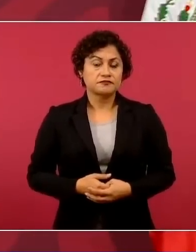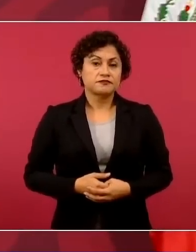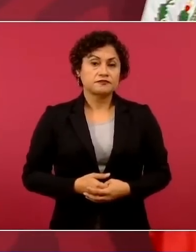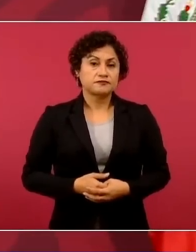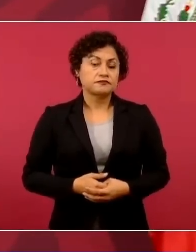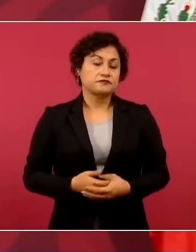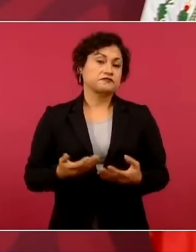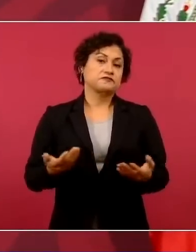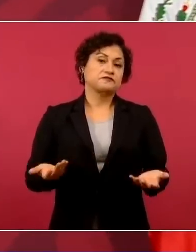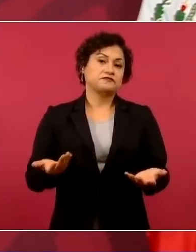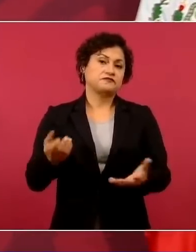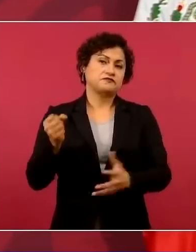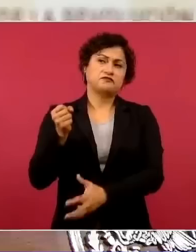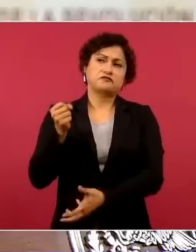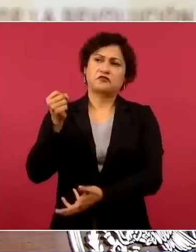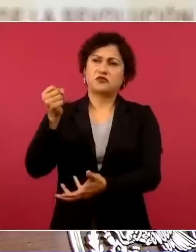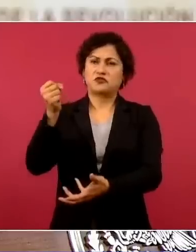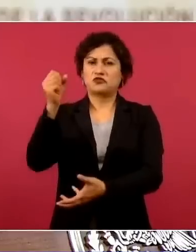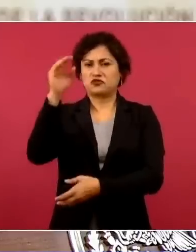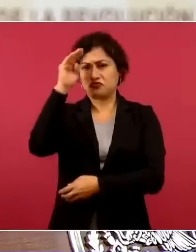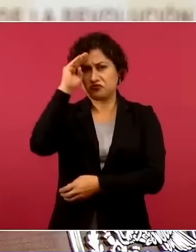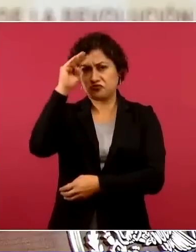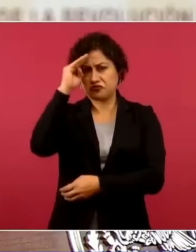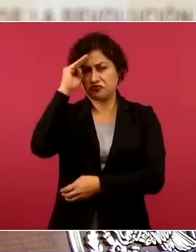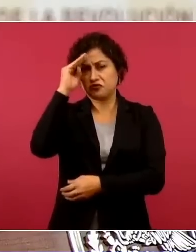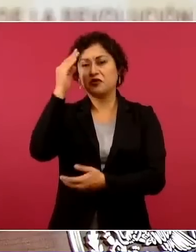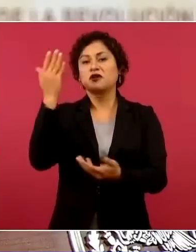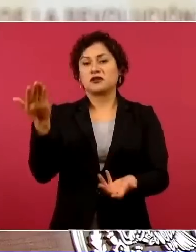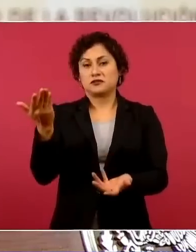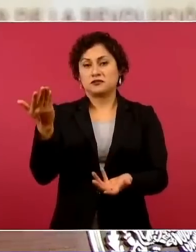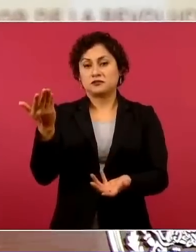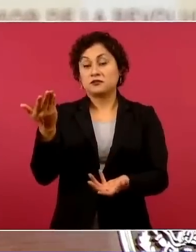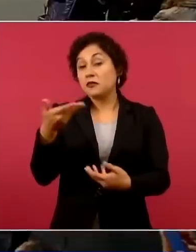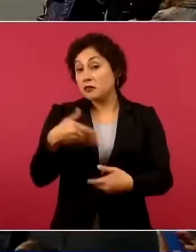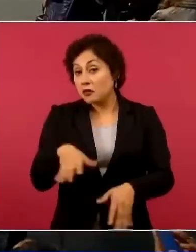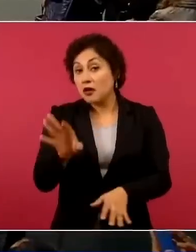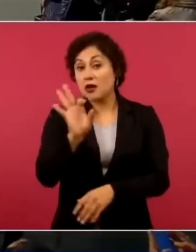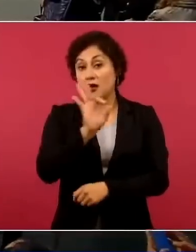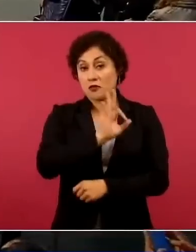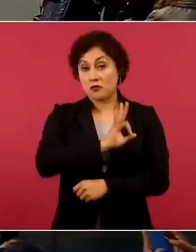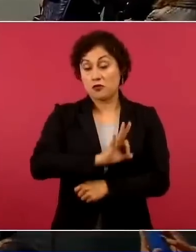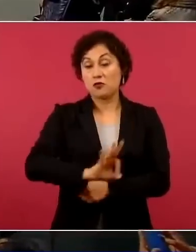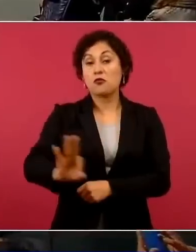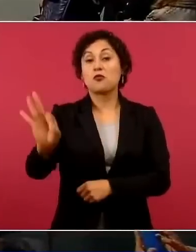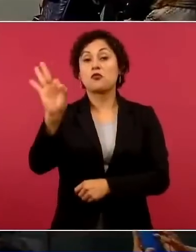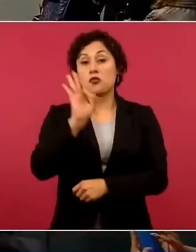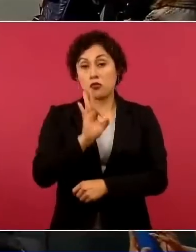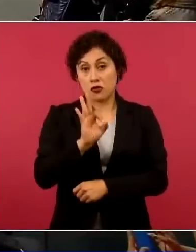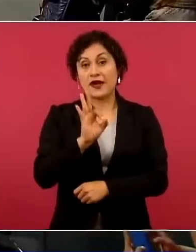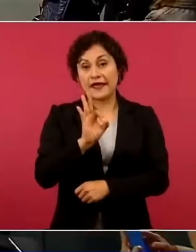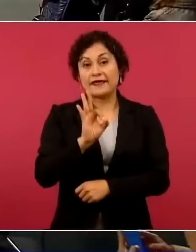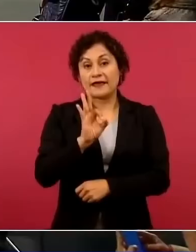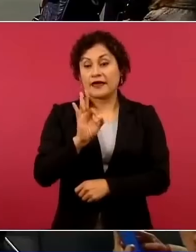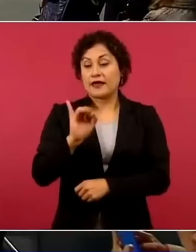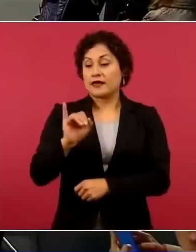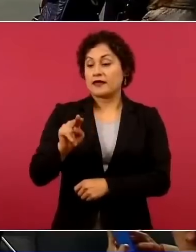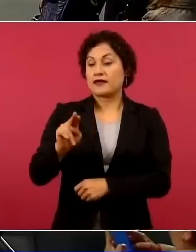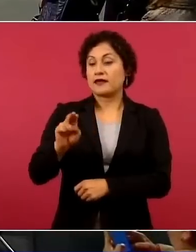Es un ajuste lo que se puede hacer sólo en el aparato del INE,